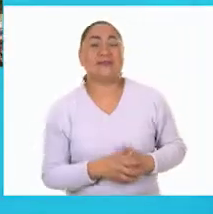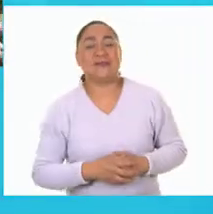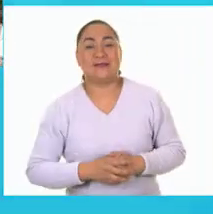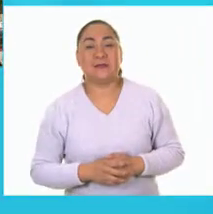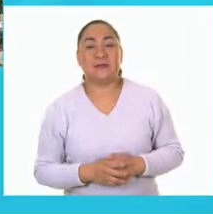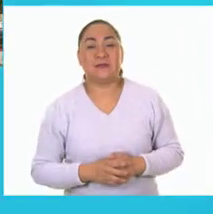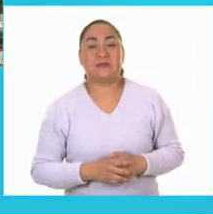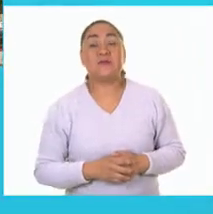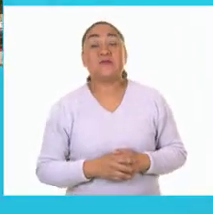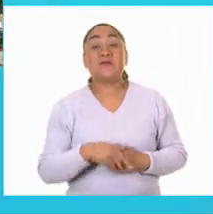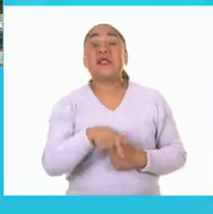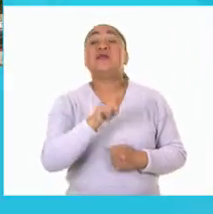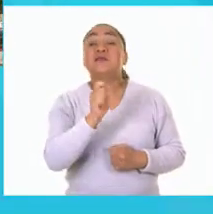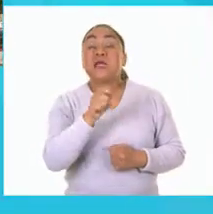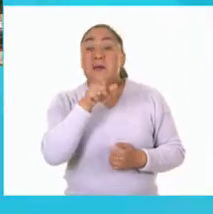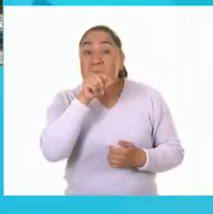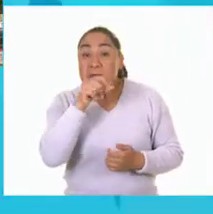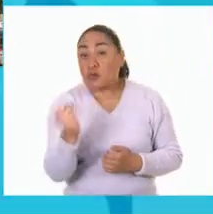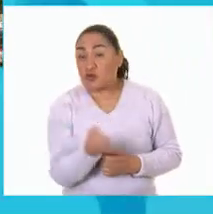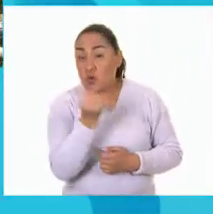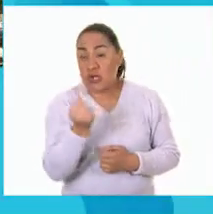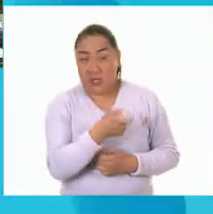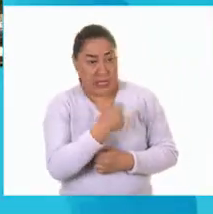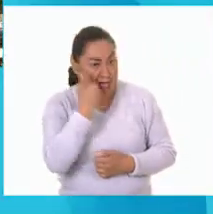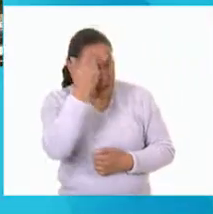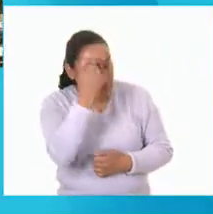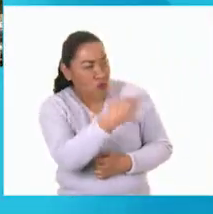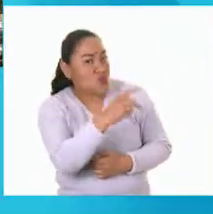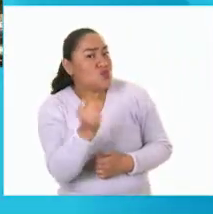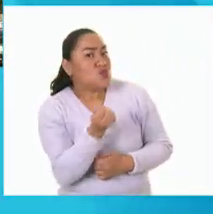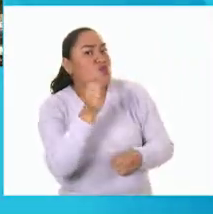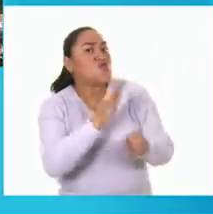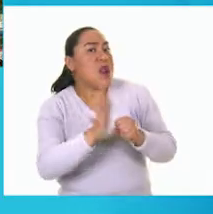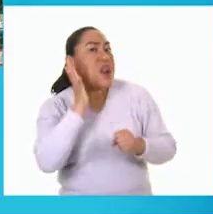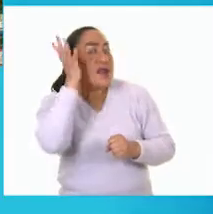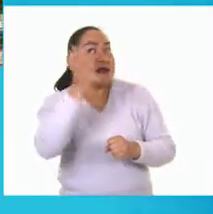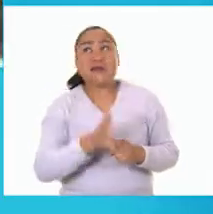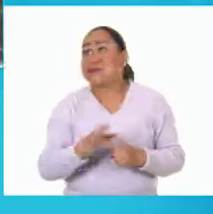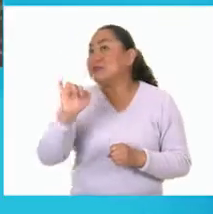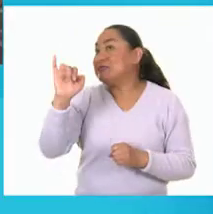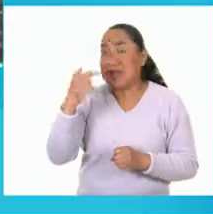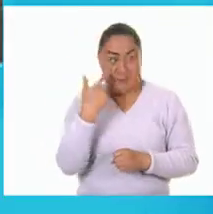Hola, este es el pajarito de la suerte. ¿Quieres que te diga tu fortuna? Sí, claro que sí. ¿Ya ves, Steph?